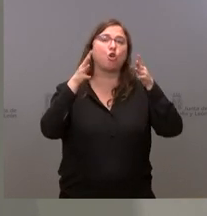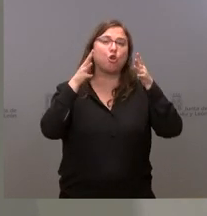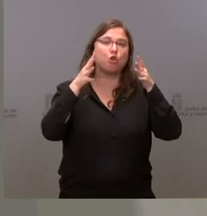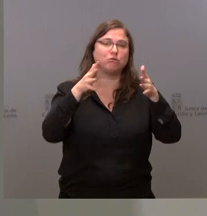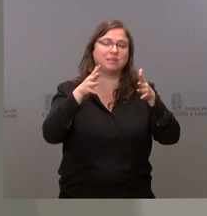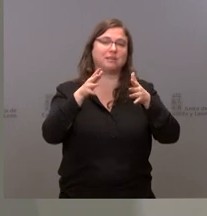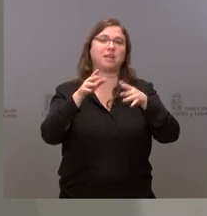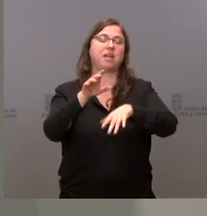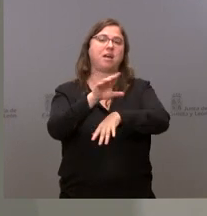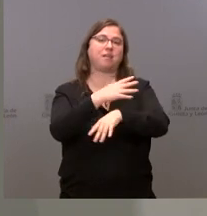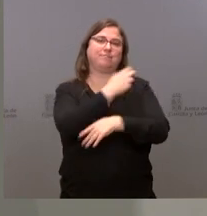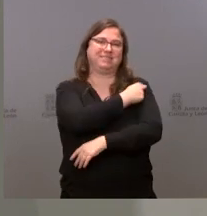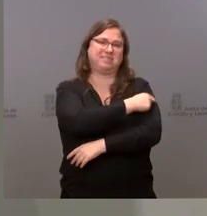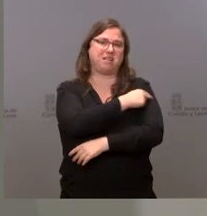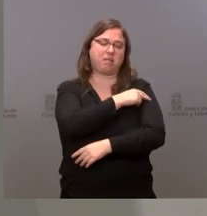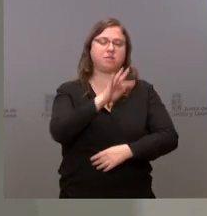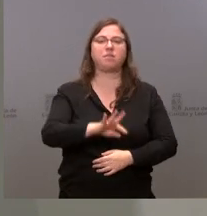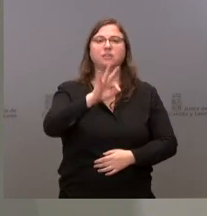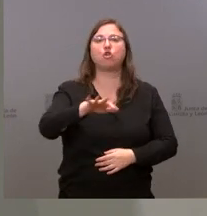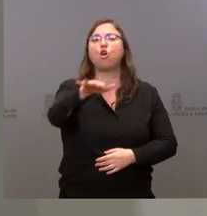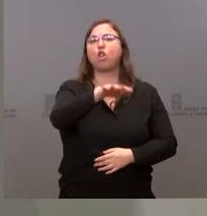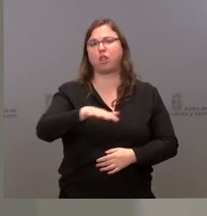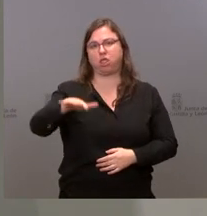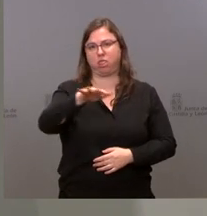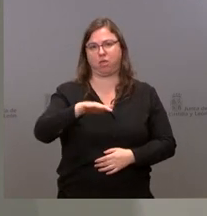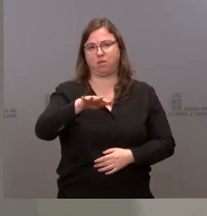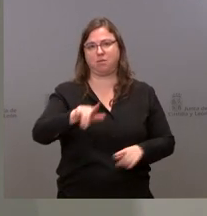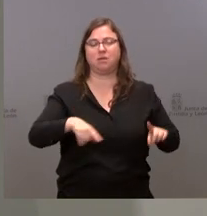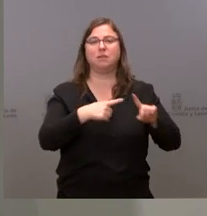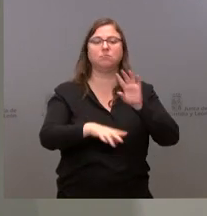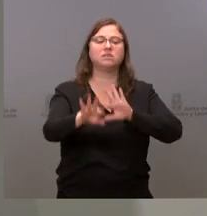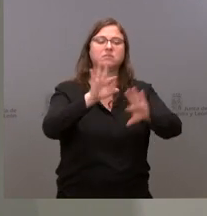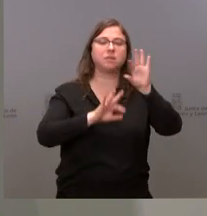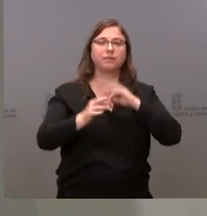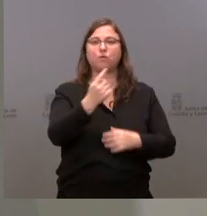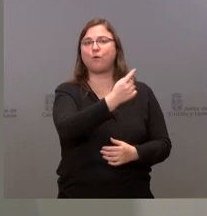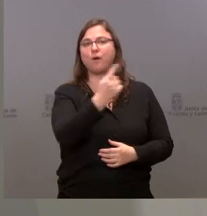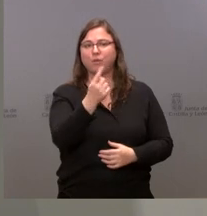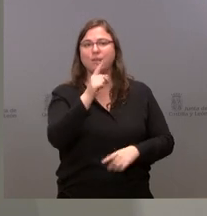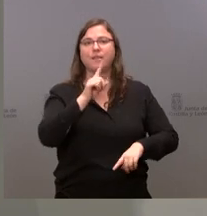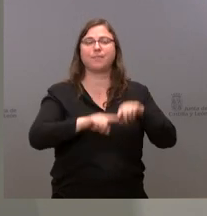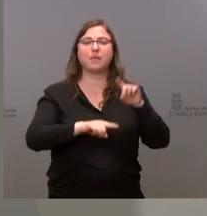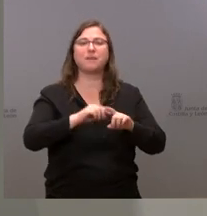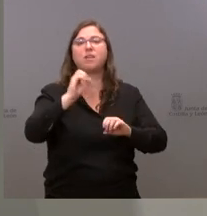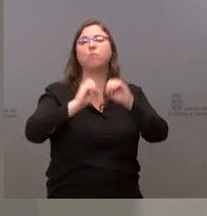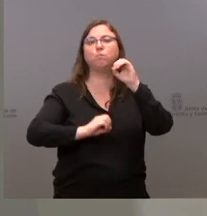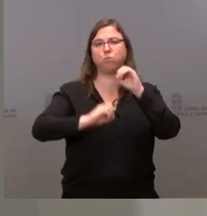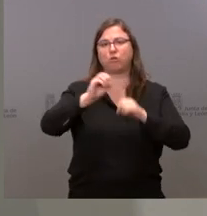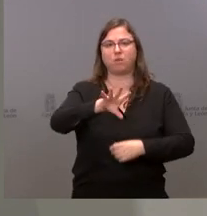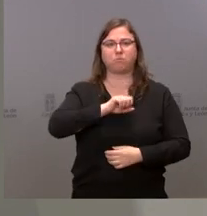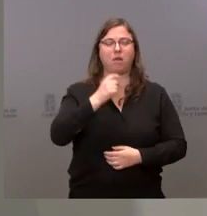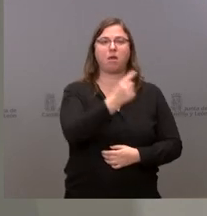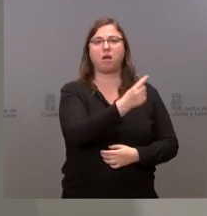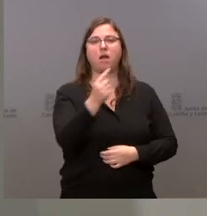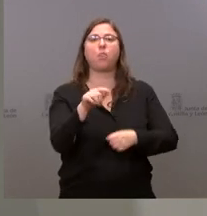determine la ubicación de las mismas y que determine, en su caso, la toma de decisiones individualizadas en relación con la incidencia de cada